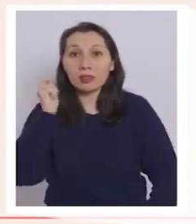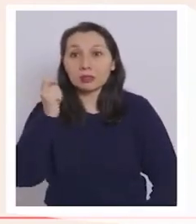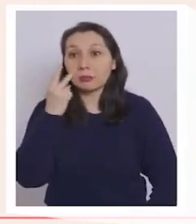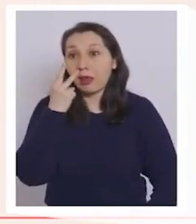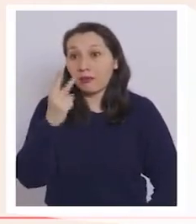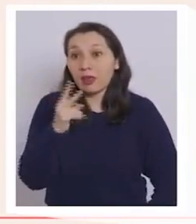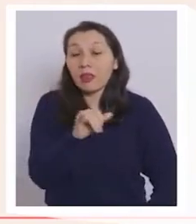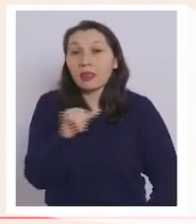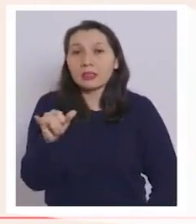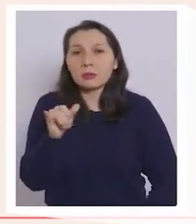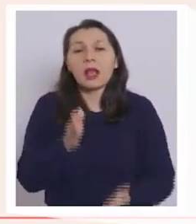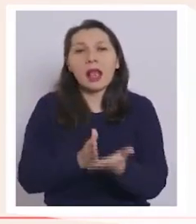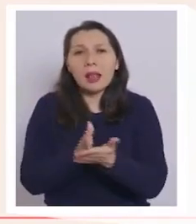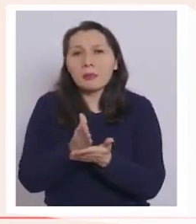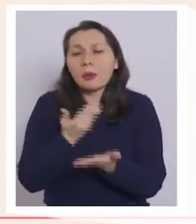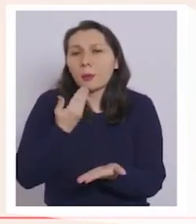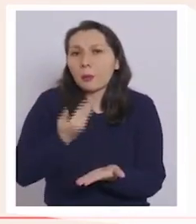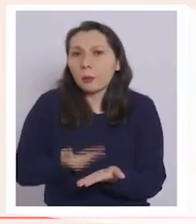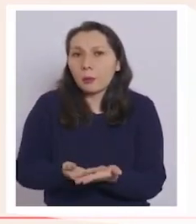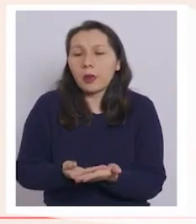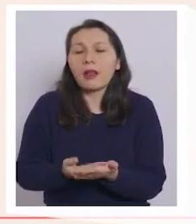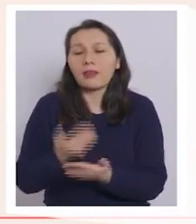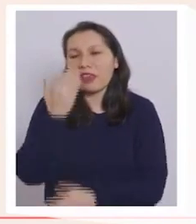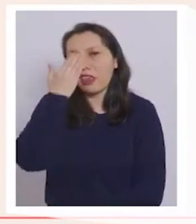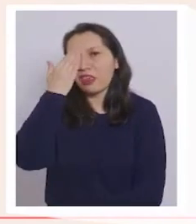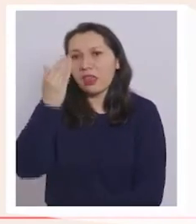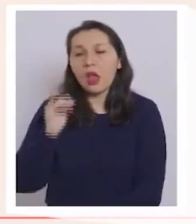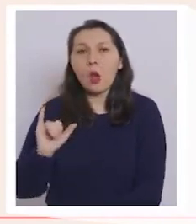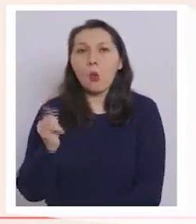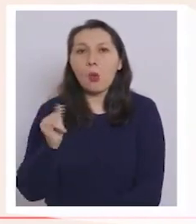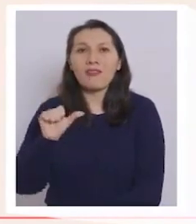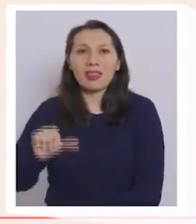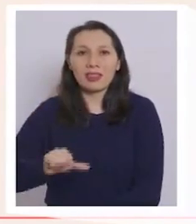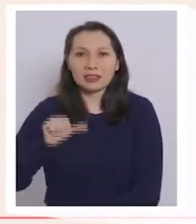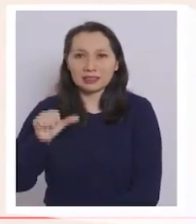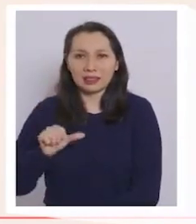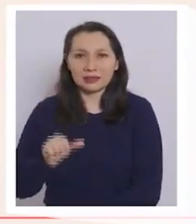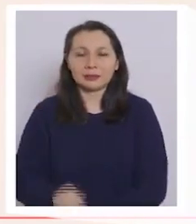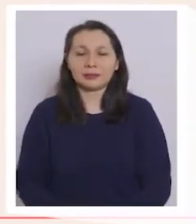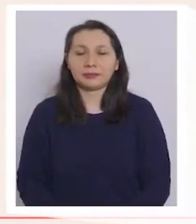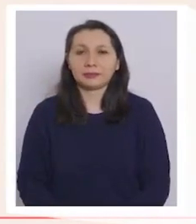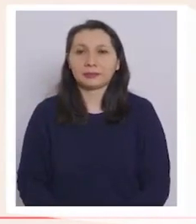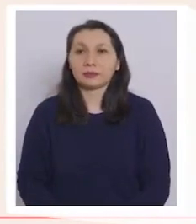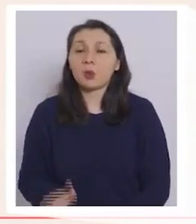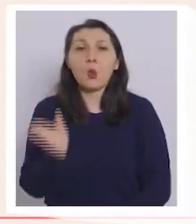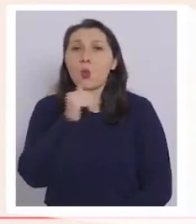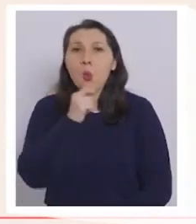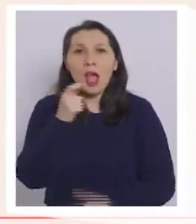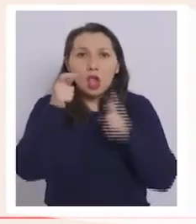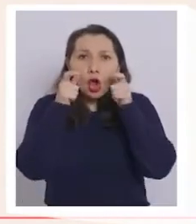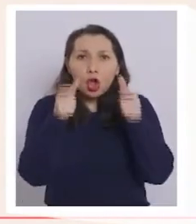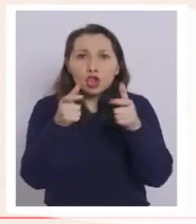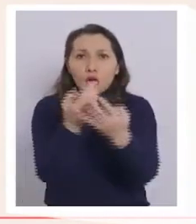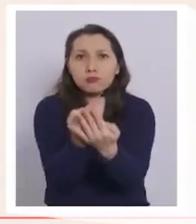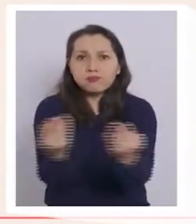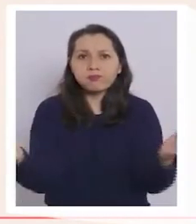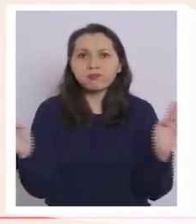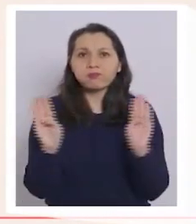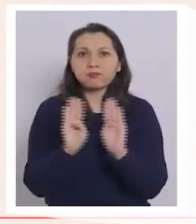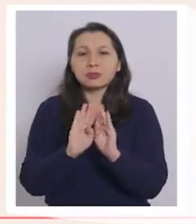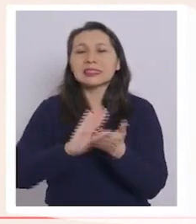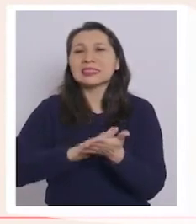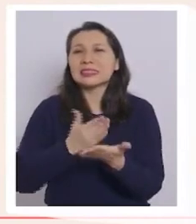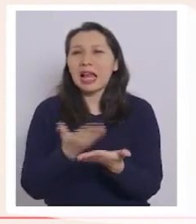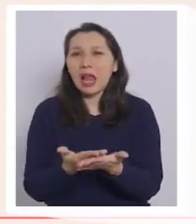como veremos después, esto entrará a regir el día jueves 16. No habrá cordones sanitarios ni aduanas